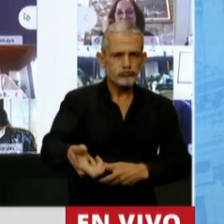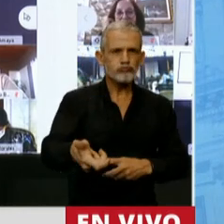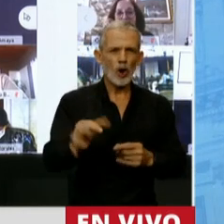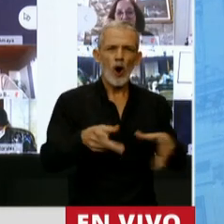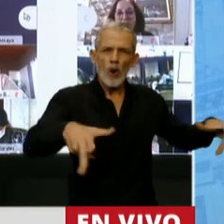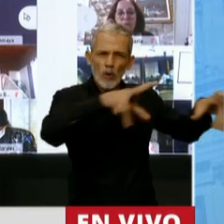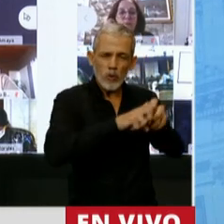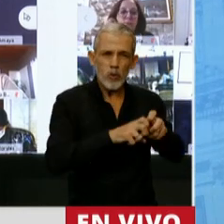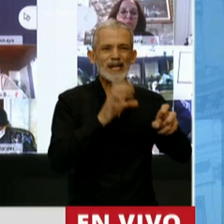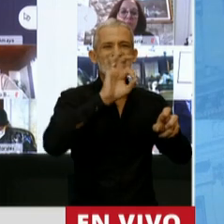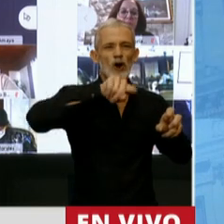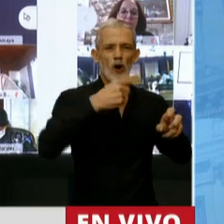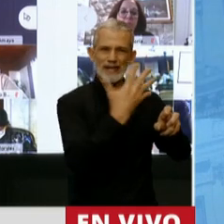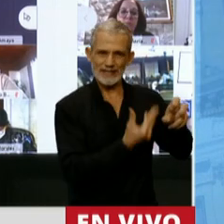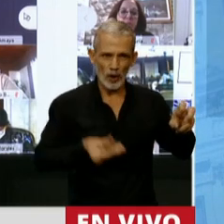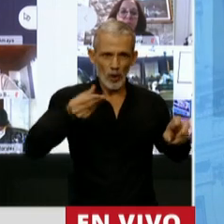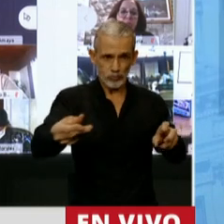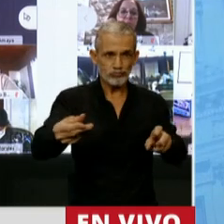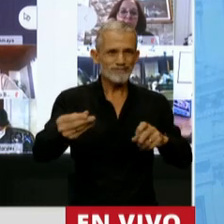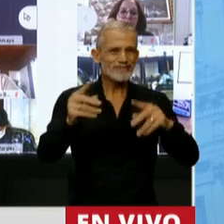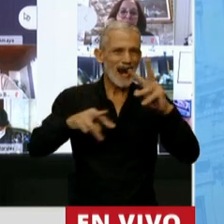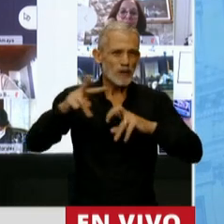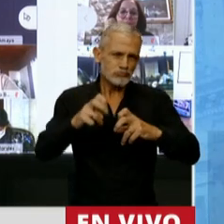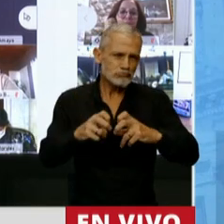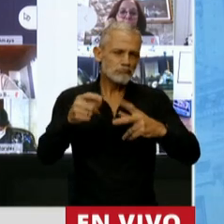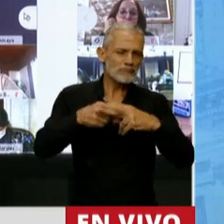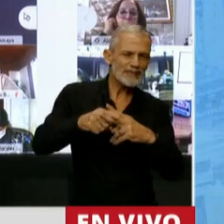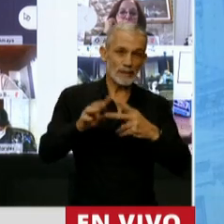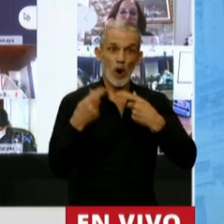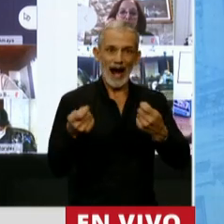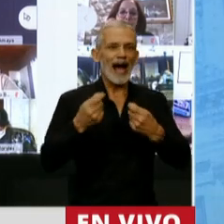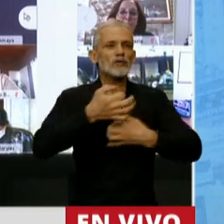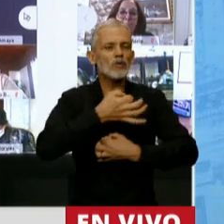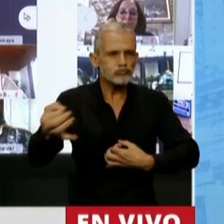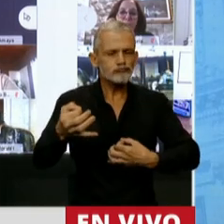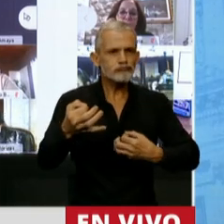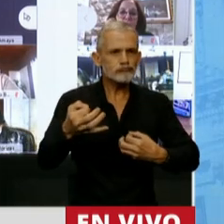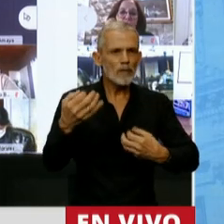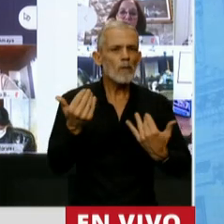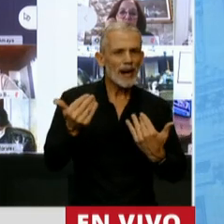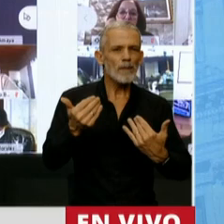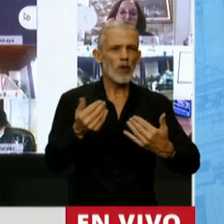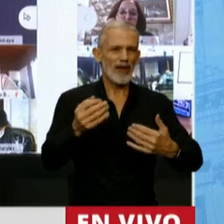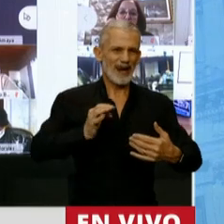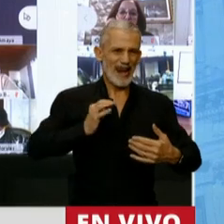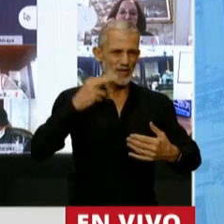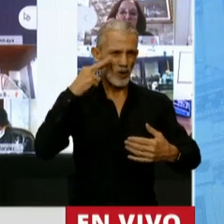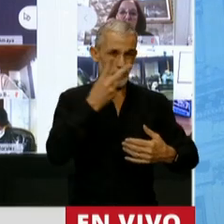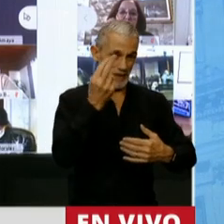0,5 del PBI que permitirá sostener el nivel de gasto real extraordinario del 2020.